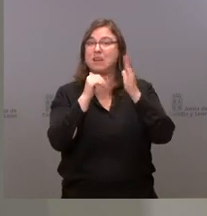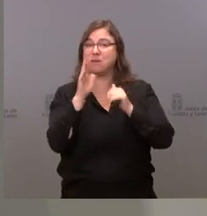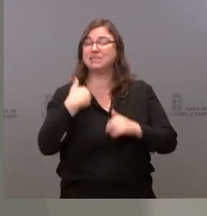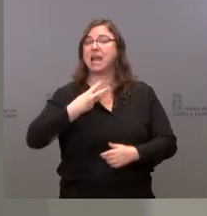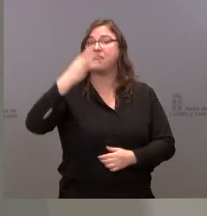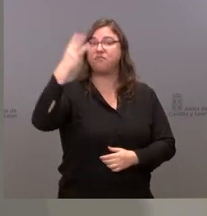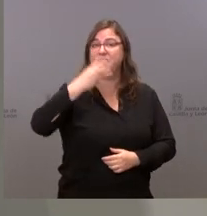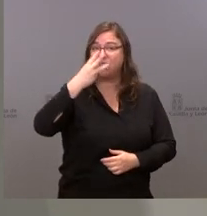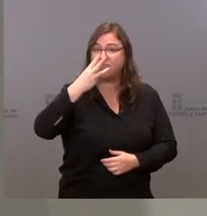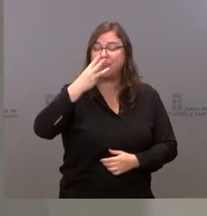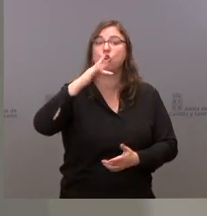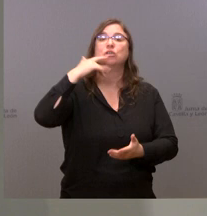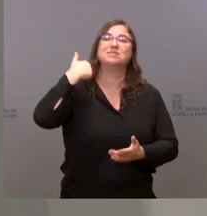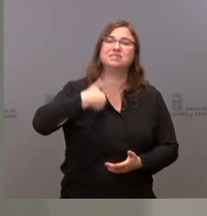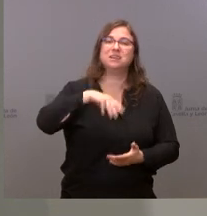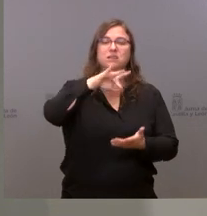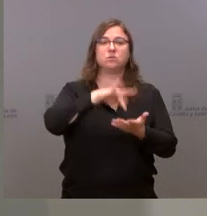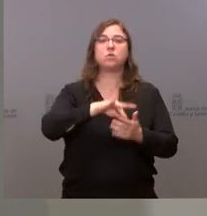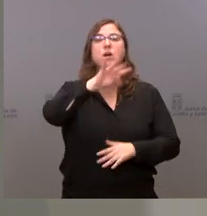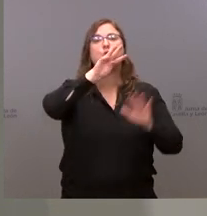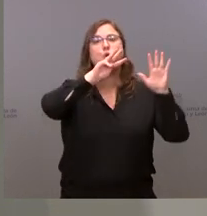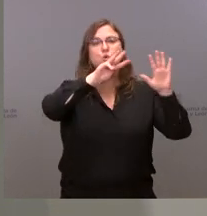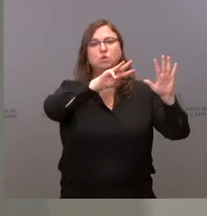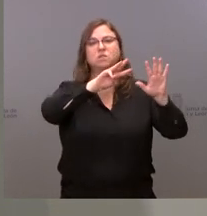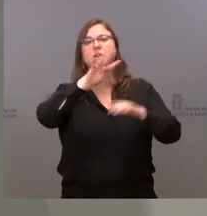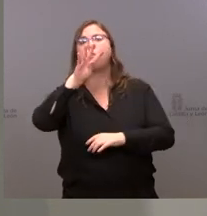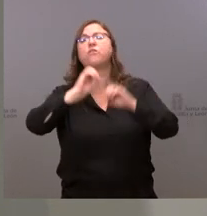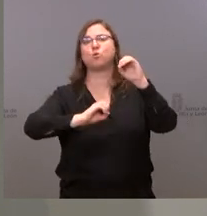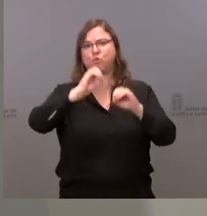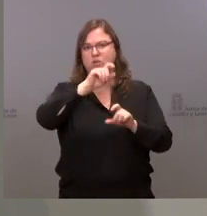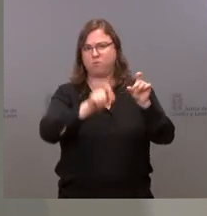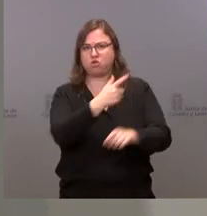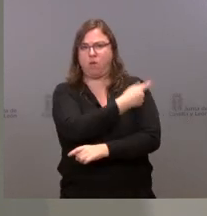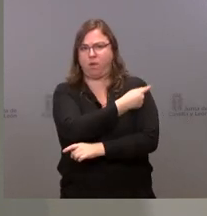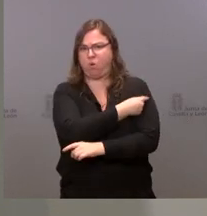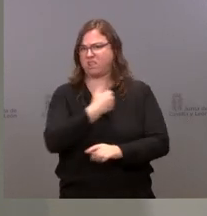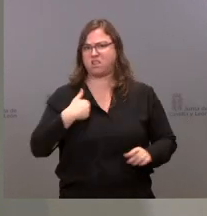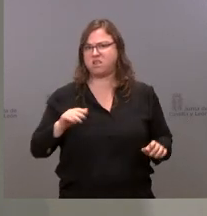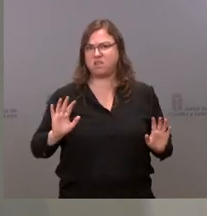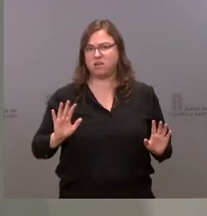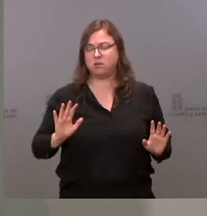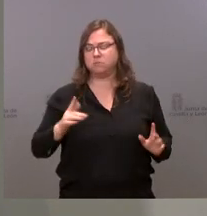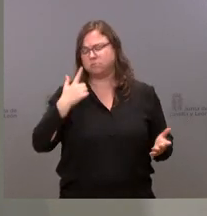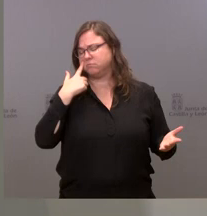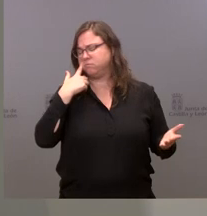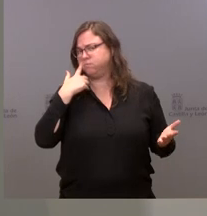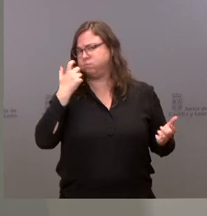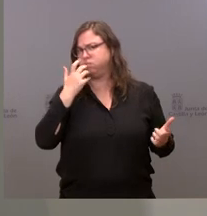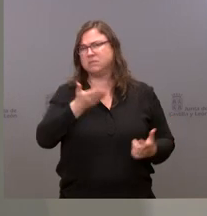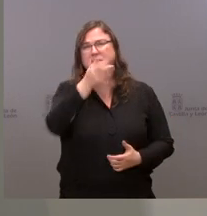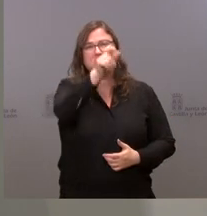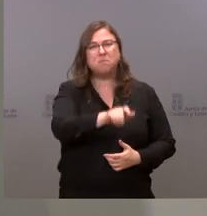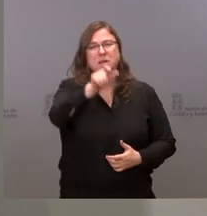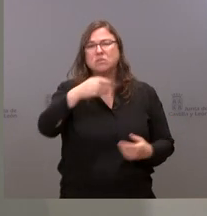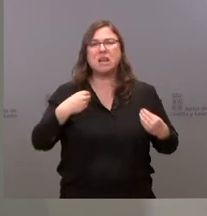alcanza ya el 84% de personas vacunadas. Son datos que reflejan la clara disposición de las personas de